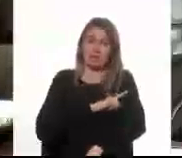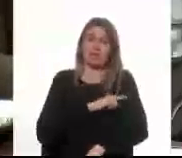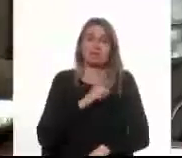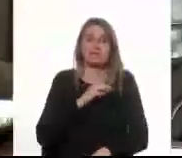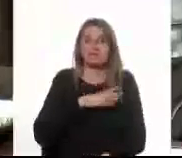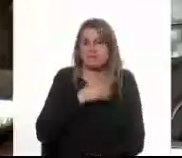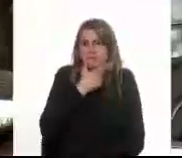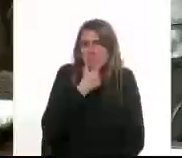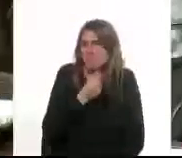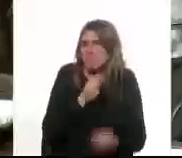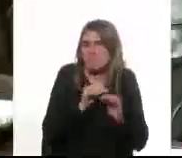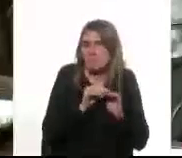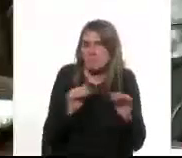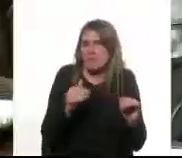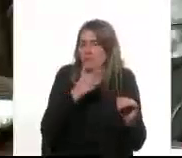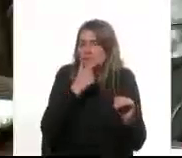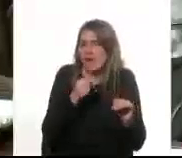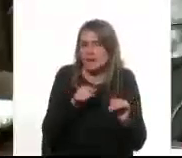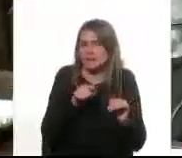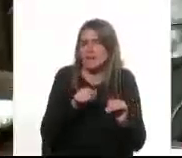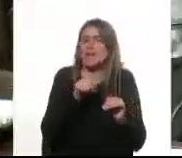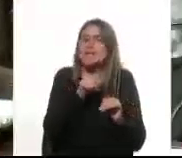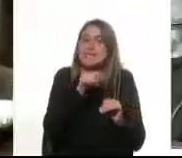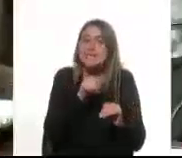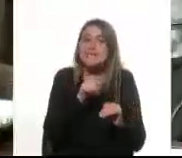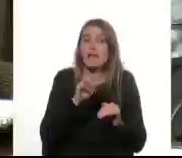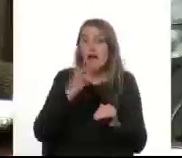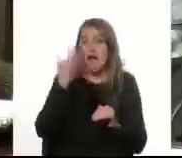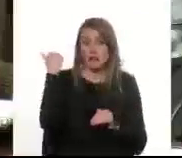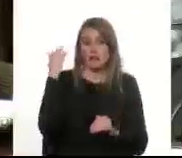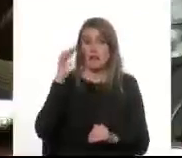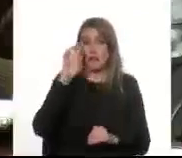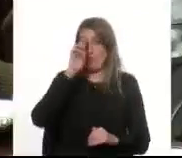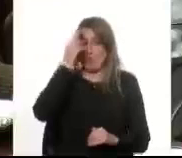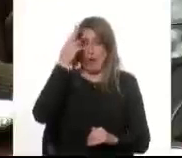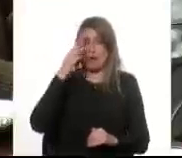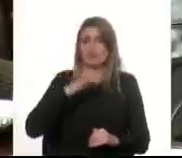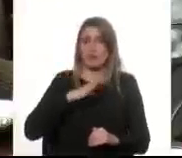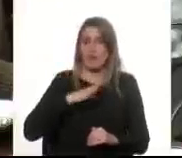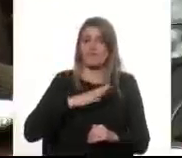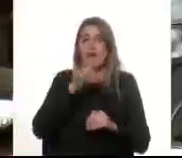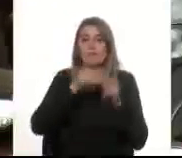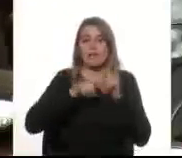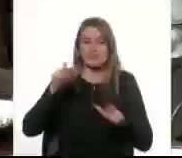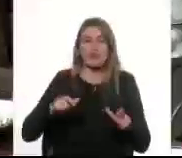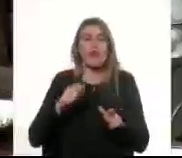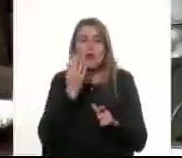Sencillo En el Uruguay de aquella época todavía la gente leía